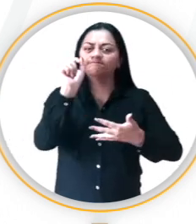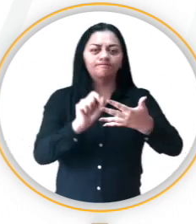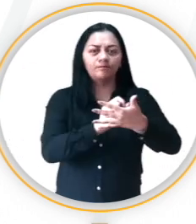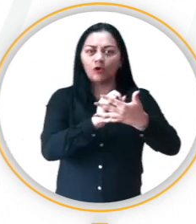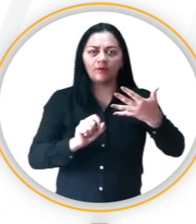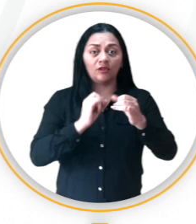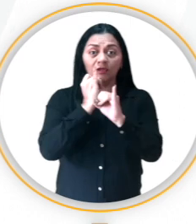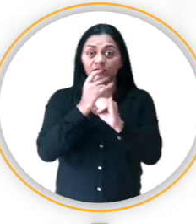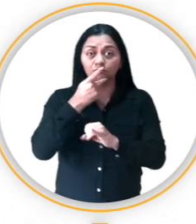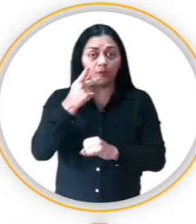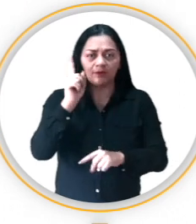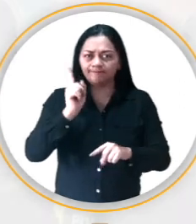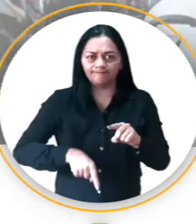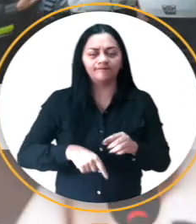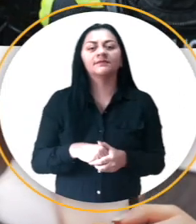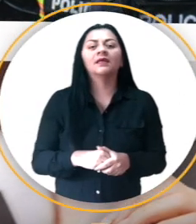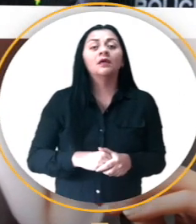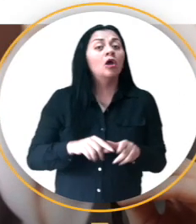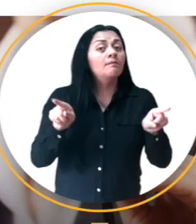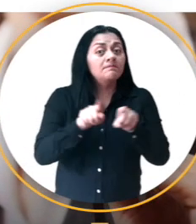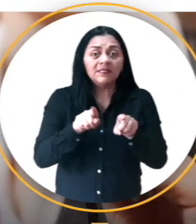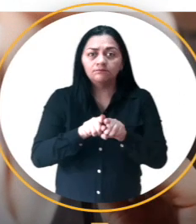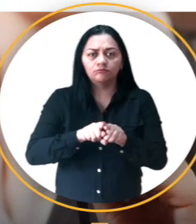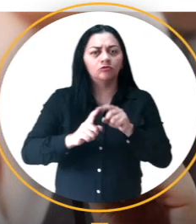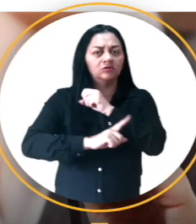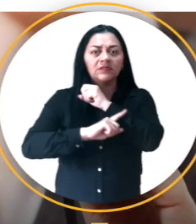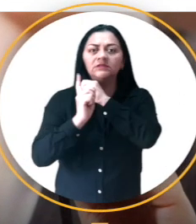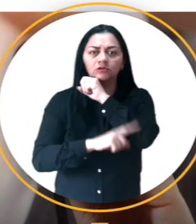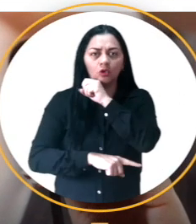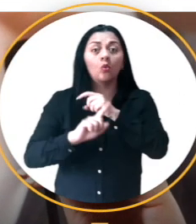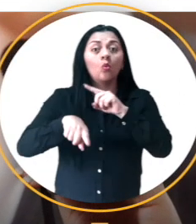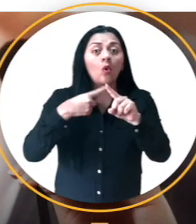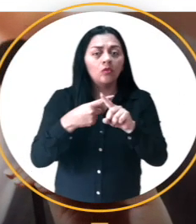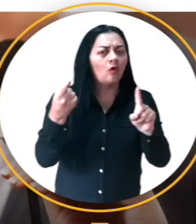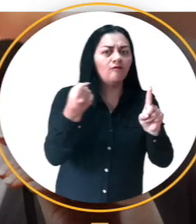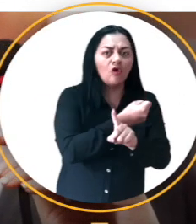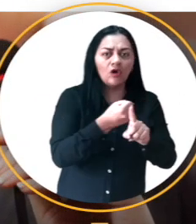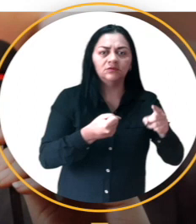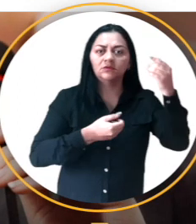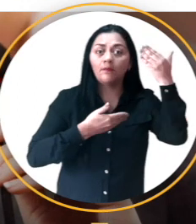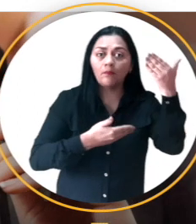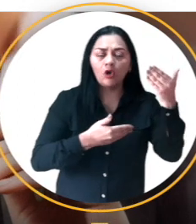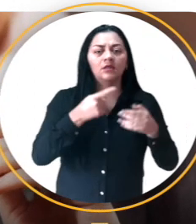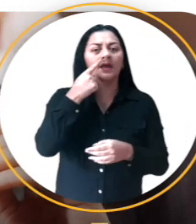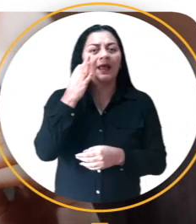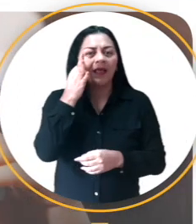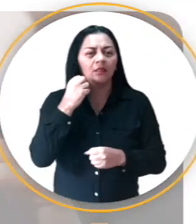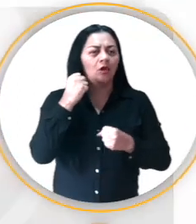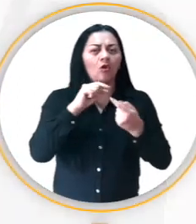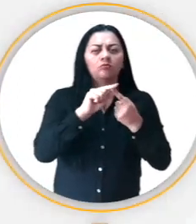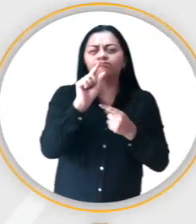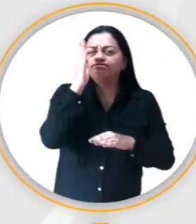públicas. Del mismo modo, se sancionará a quienes durante la campaña electoral incurran en actos de violencia política de género,